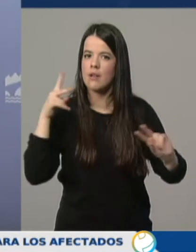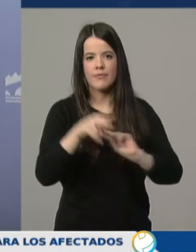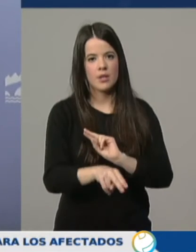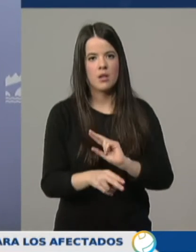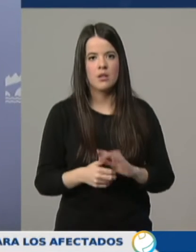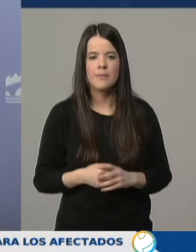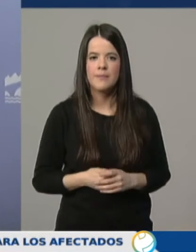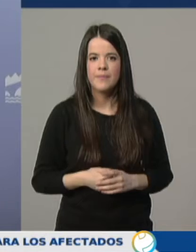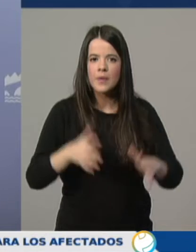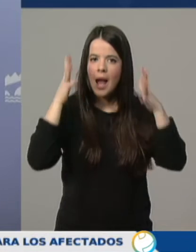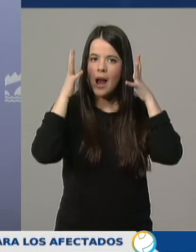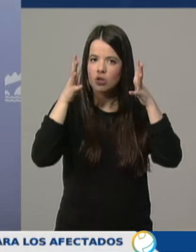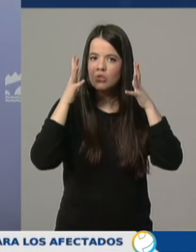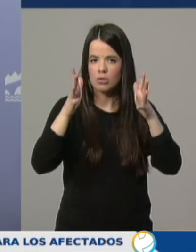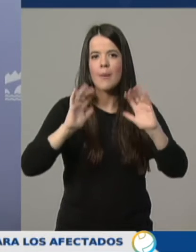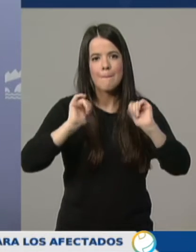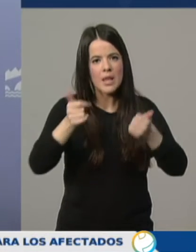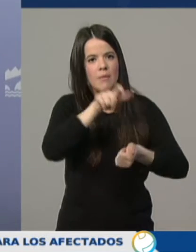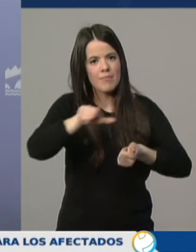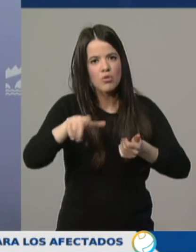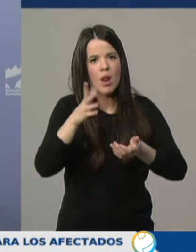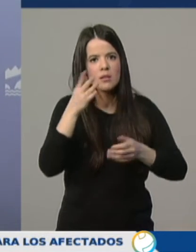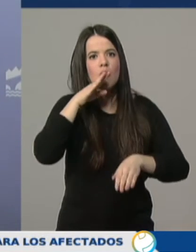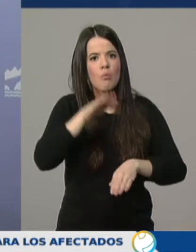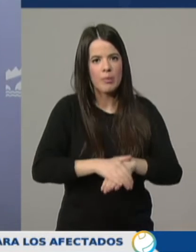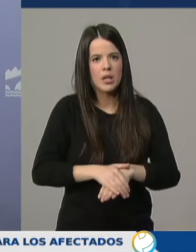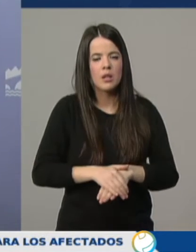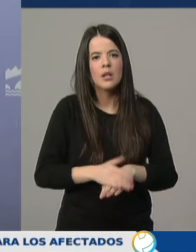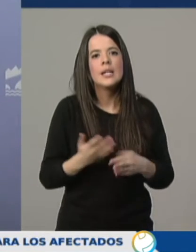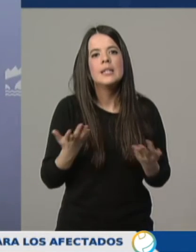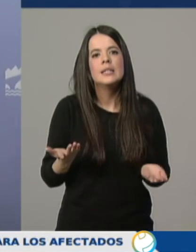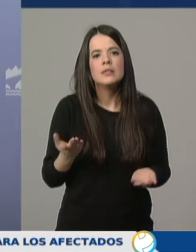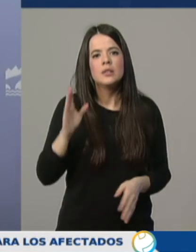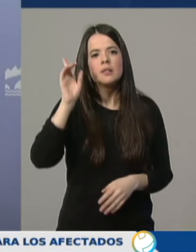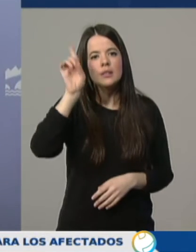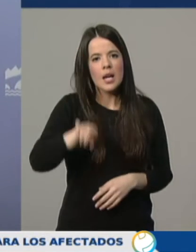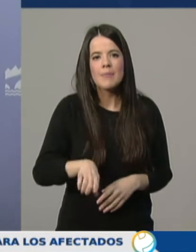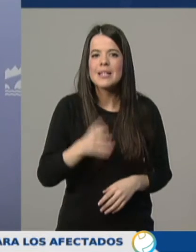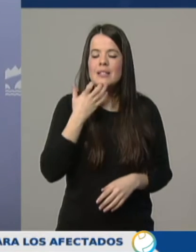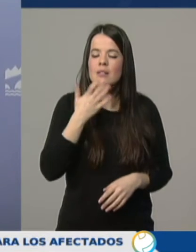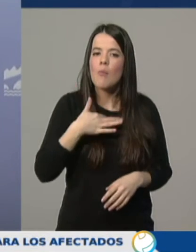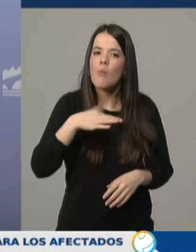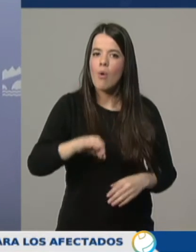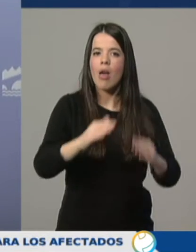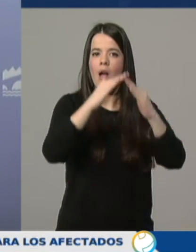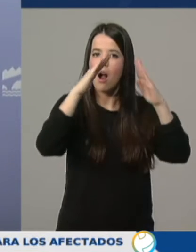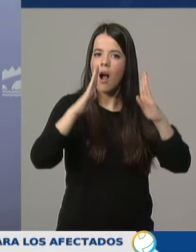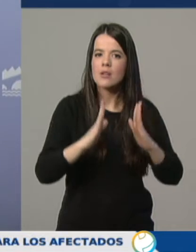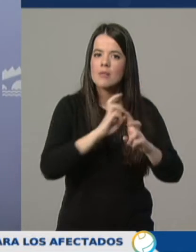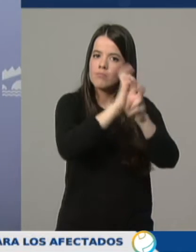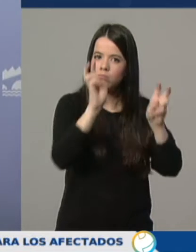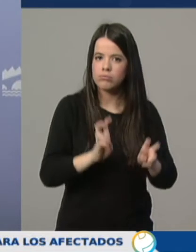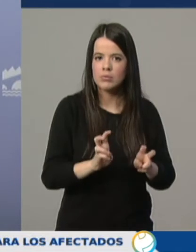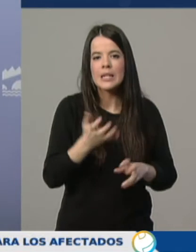se ponga en práctica y en la medida de lo posible que se permanezca en el domicilio o en caso de salir